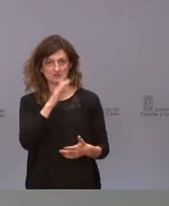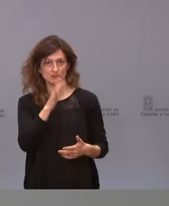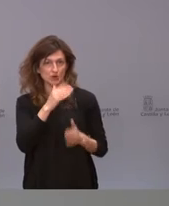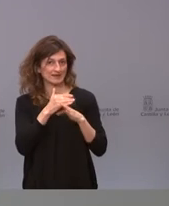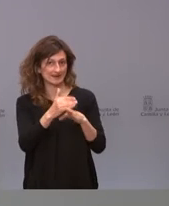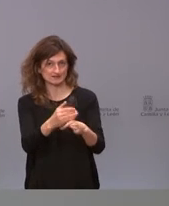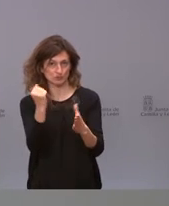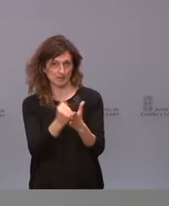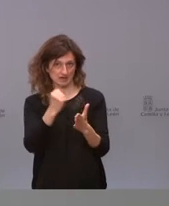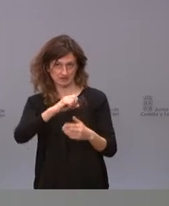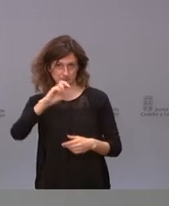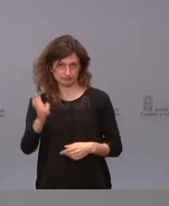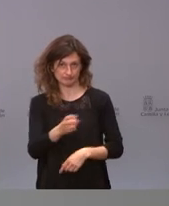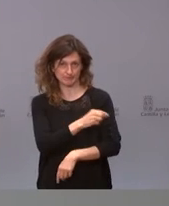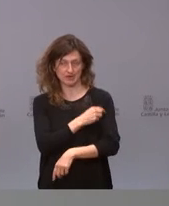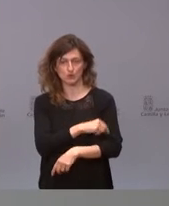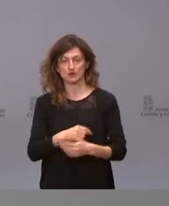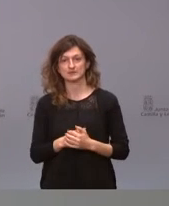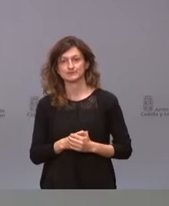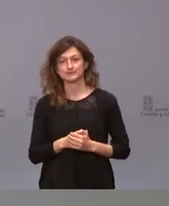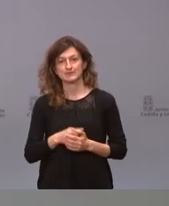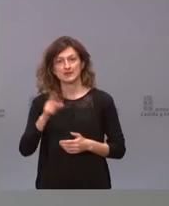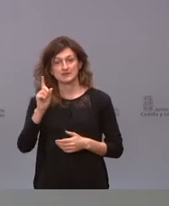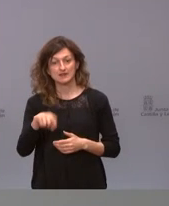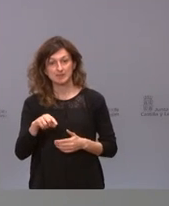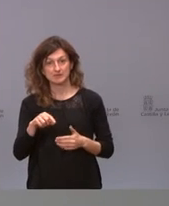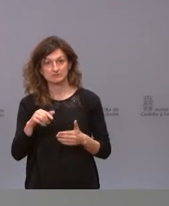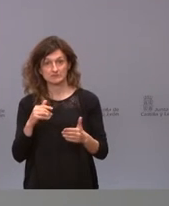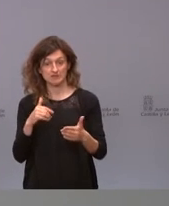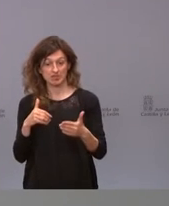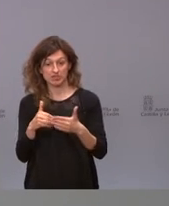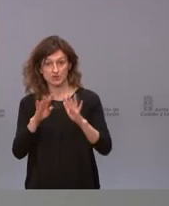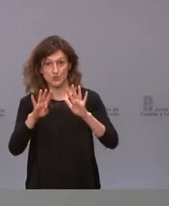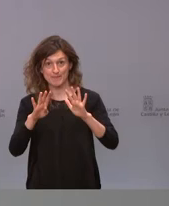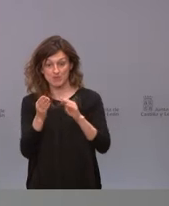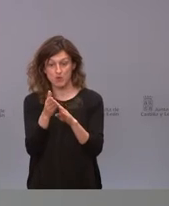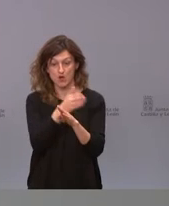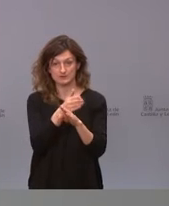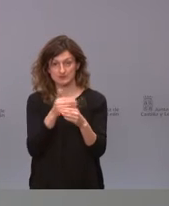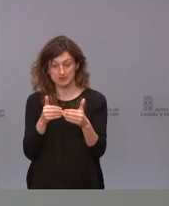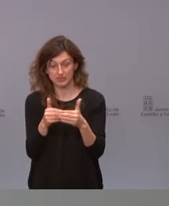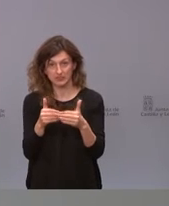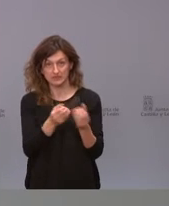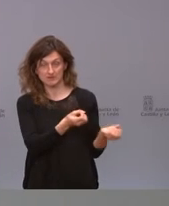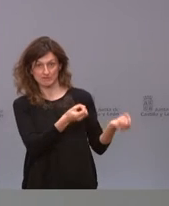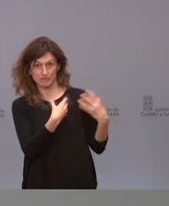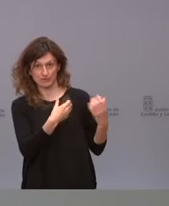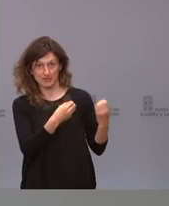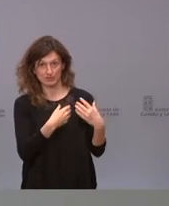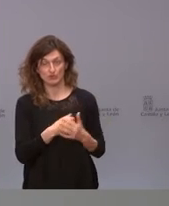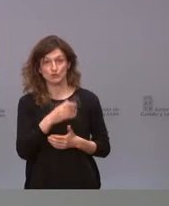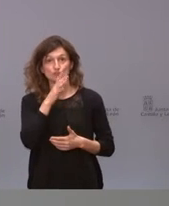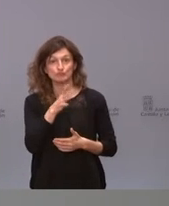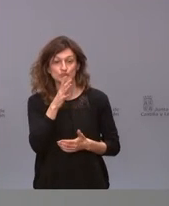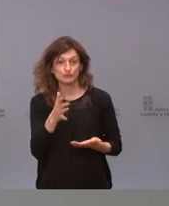el resto de vacunas. Recibimos las informaciones a pocos minutos antes de las nueve de la mañana y dado que, como he dicho,